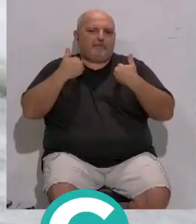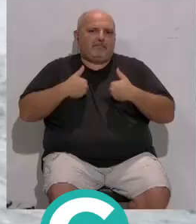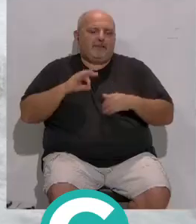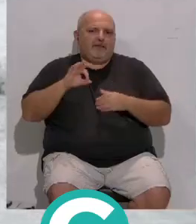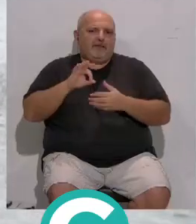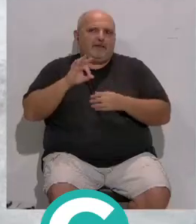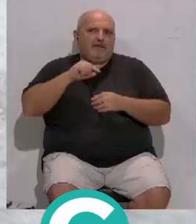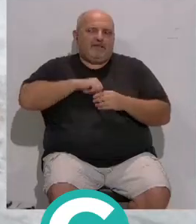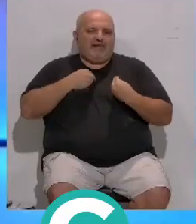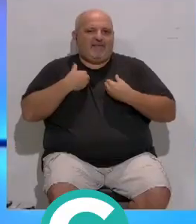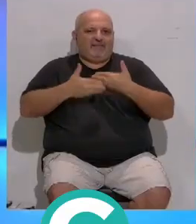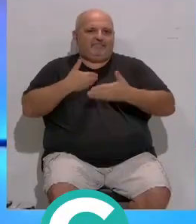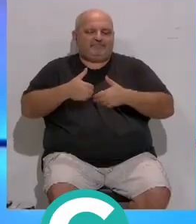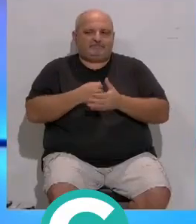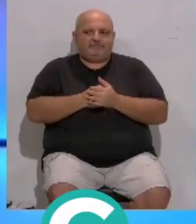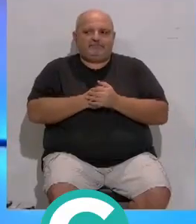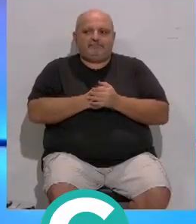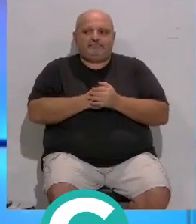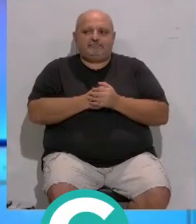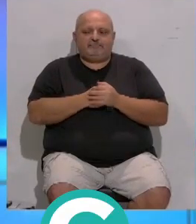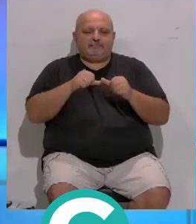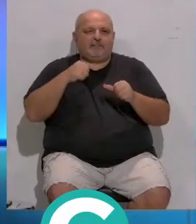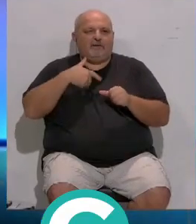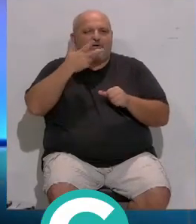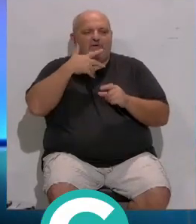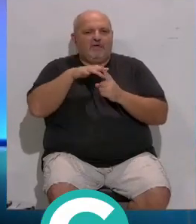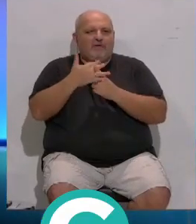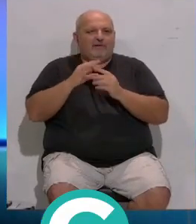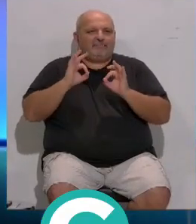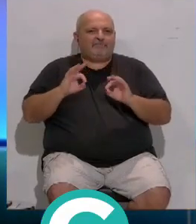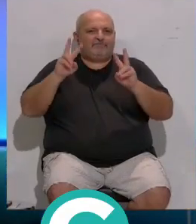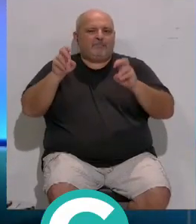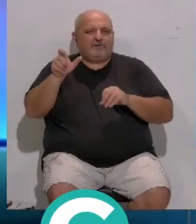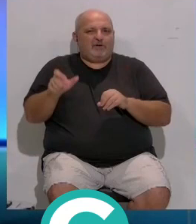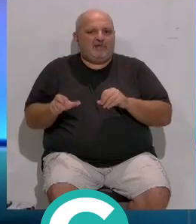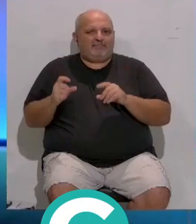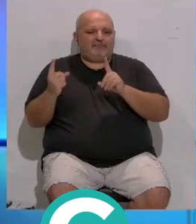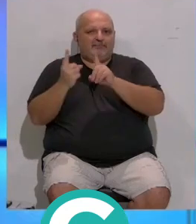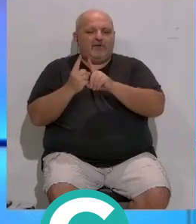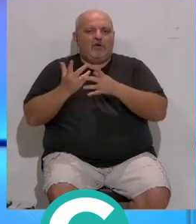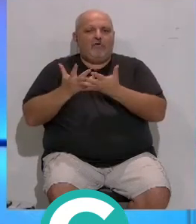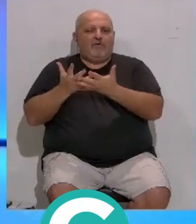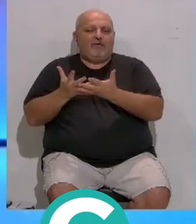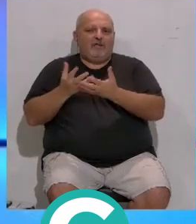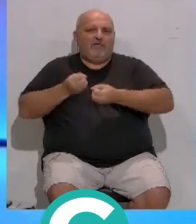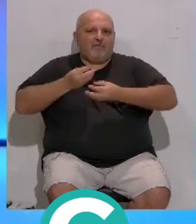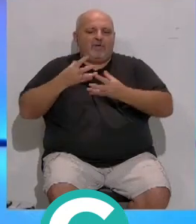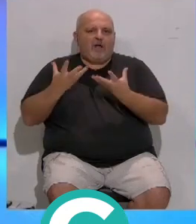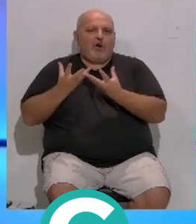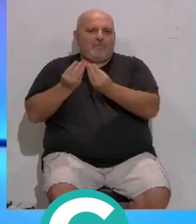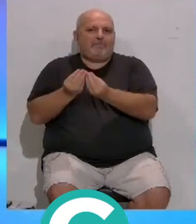del sentido de la vida. Desde que conocemos la situación concreta de una persona... ...le ofrecemos información y